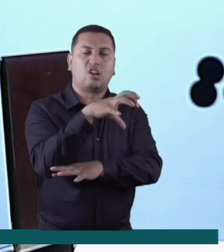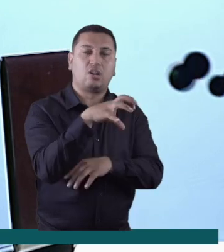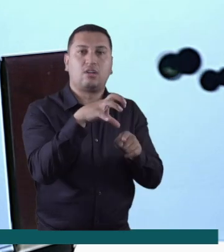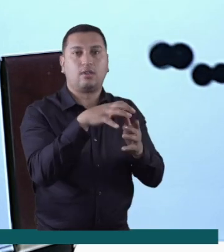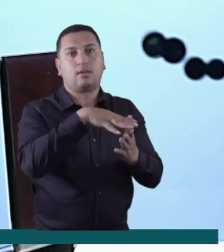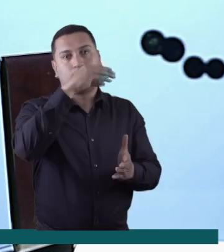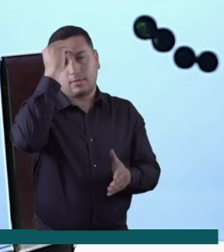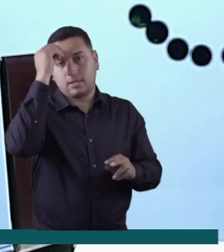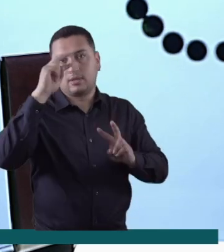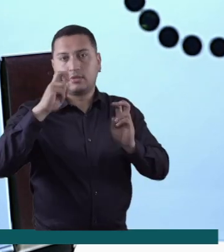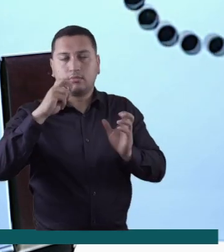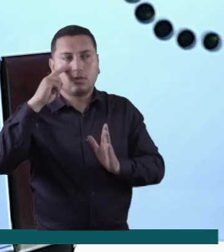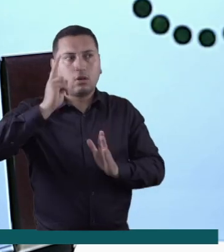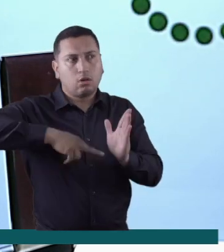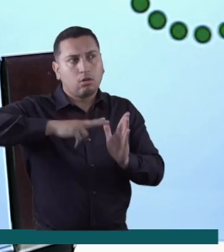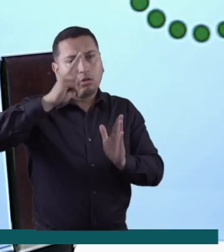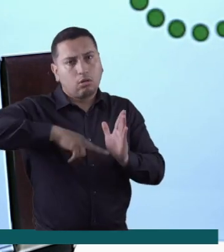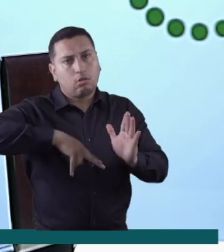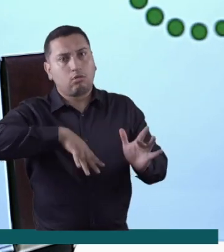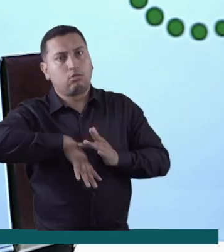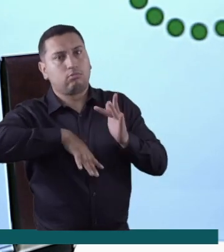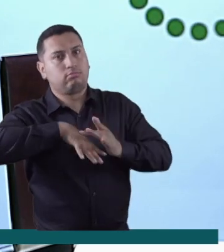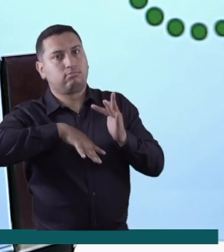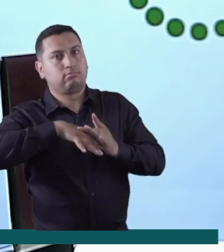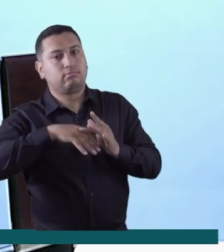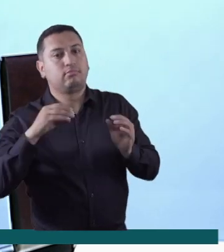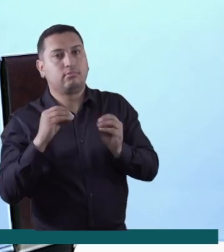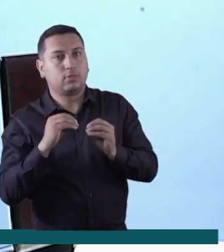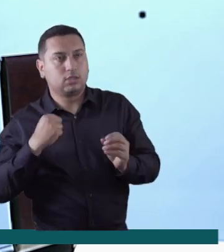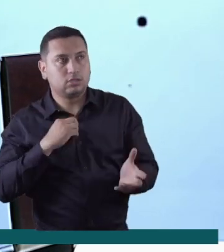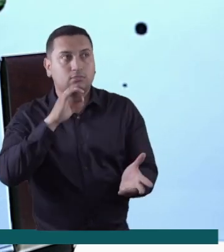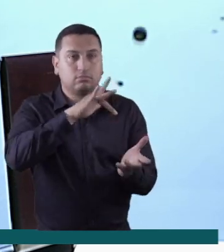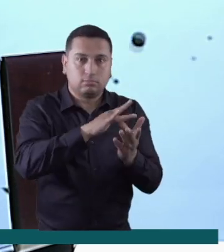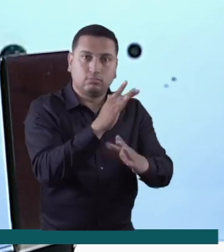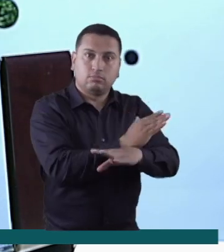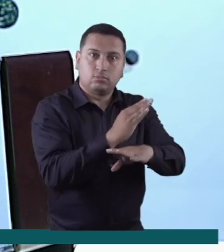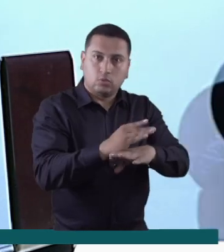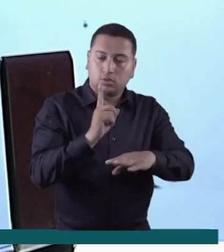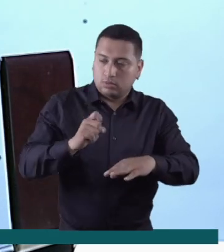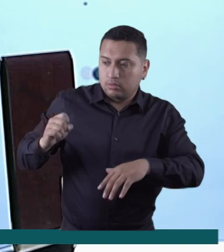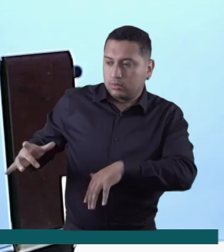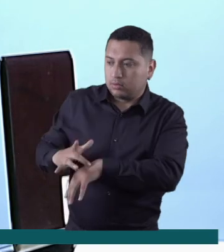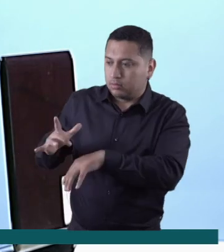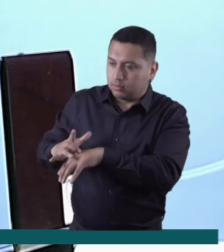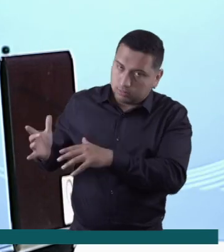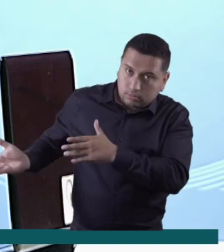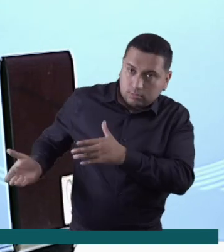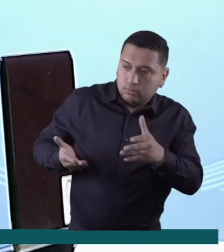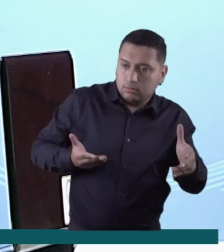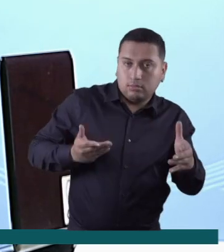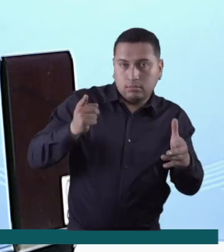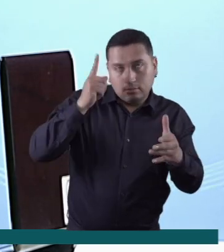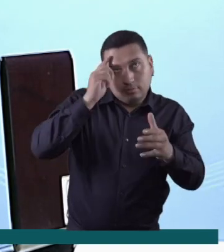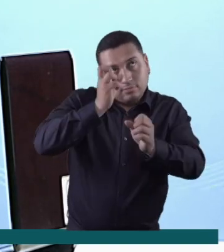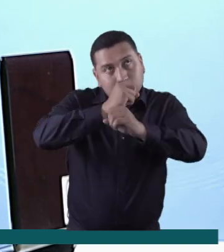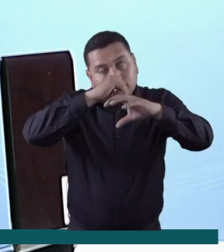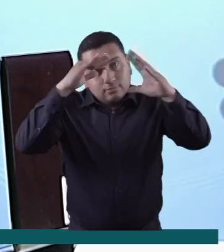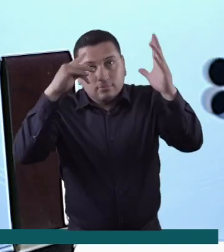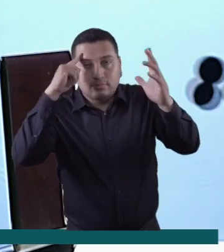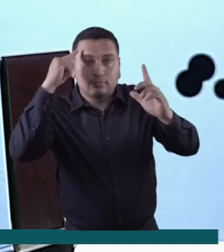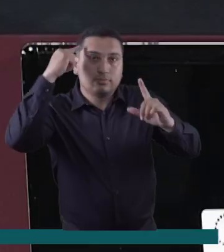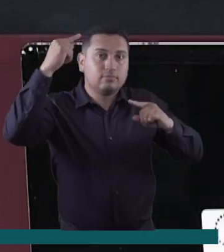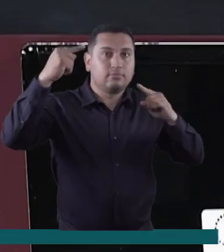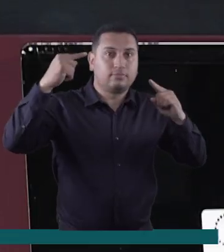de esta estrategia es promover el hábito de la lectura y también incentivar la visita a la biblioteca como un espacio para dejar volar la